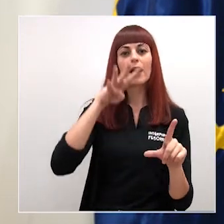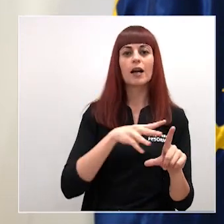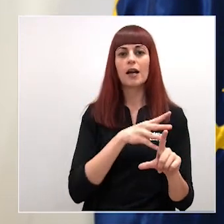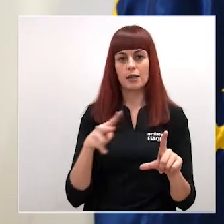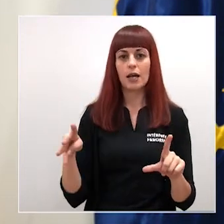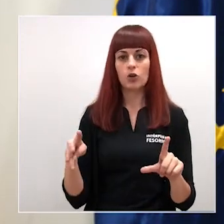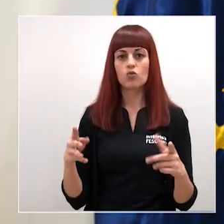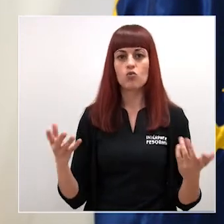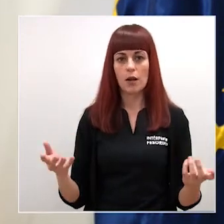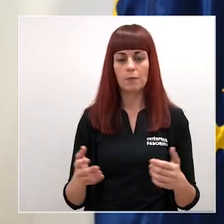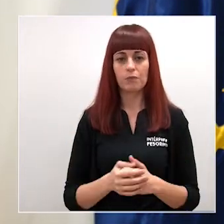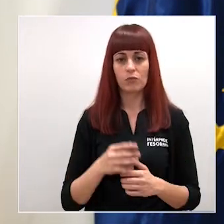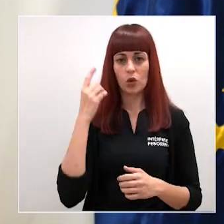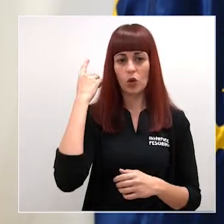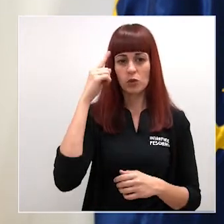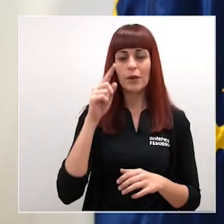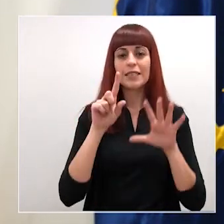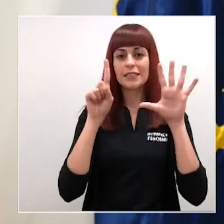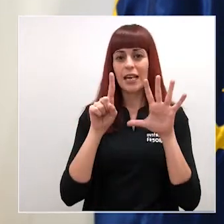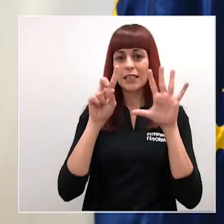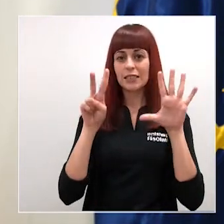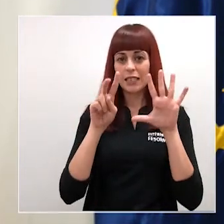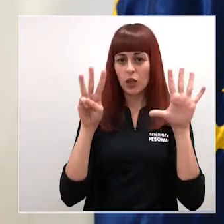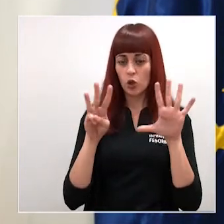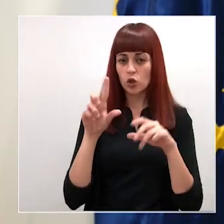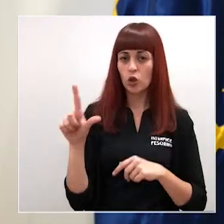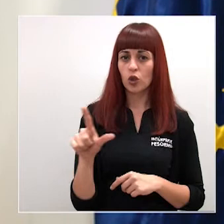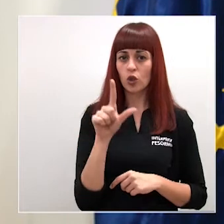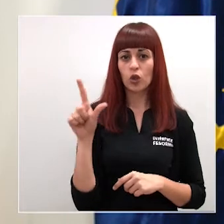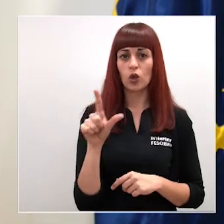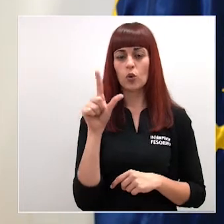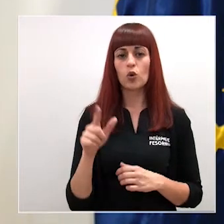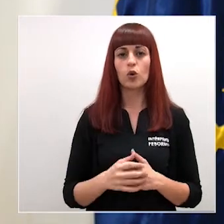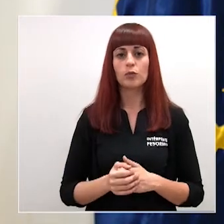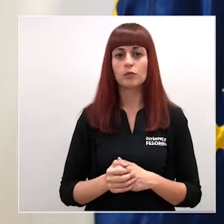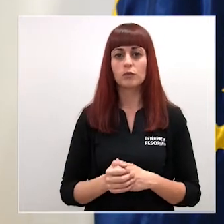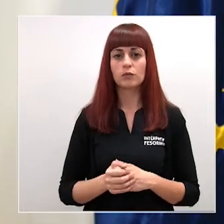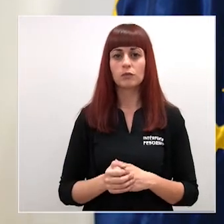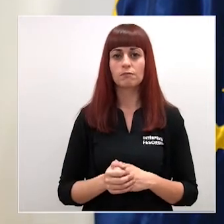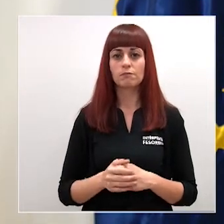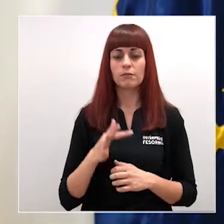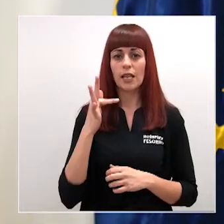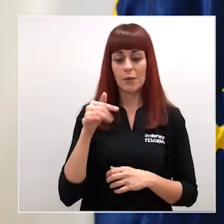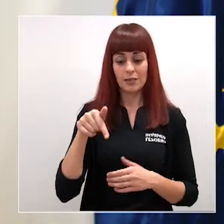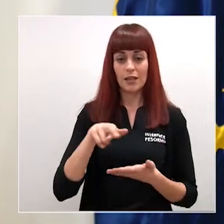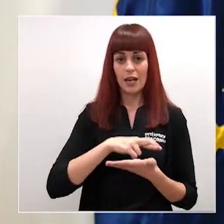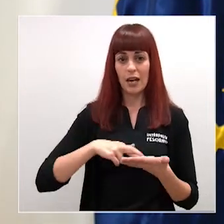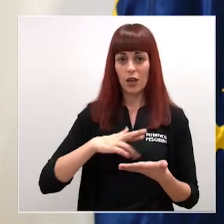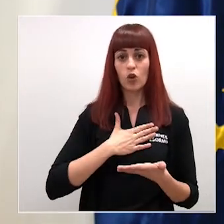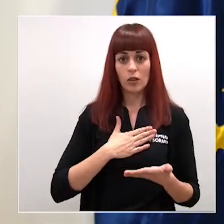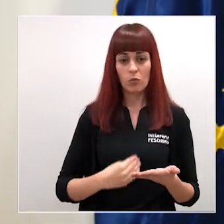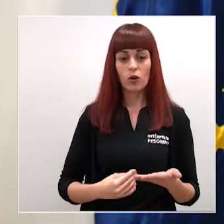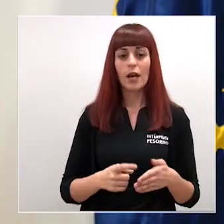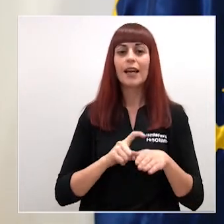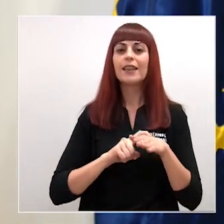como saben son los días 6, 7 y 8 de julio y 9, 10 y 11 de septiembre además hemos promovido desde la región de Murcia el